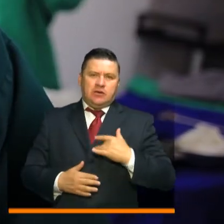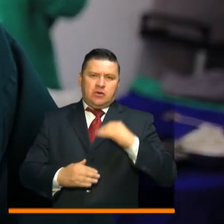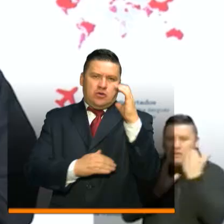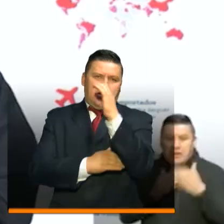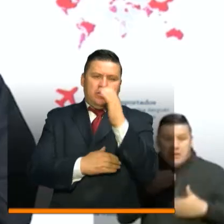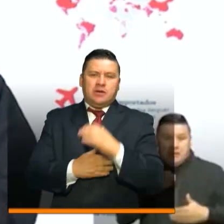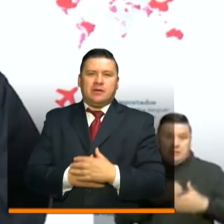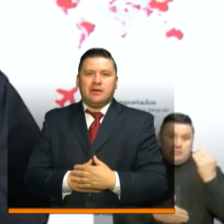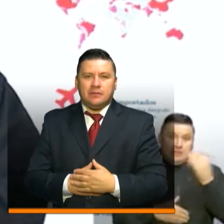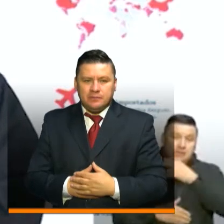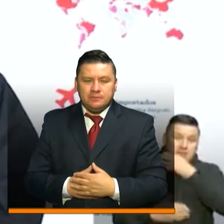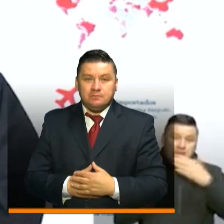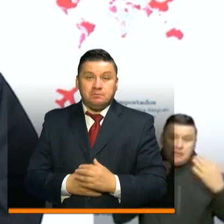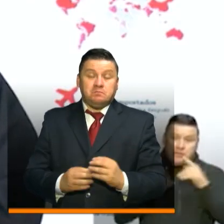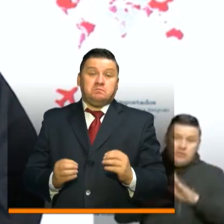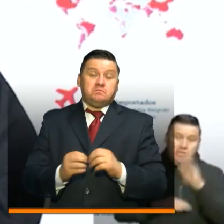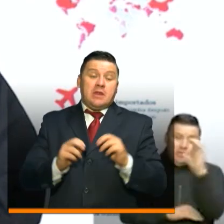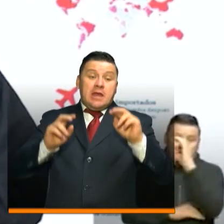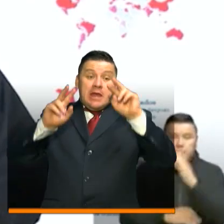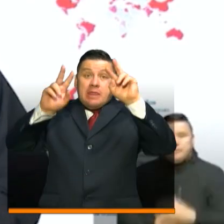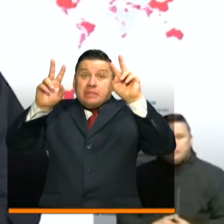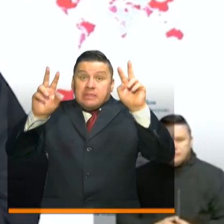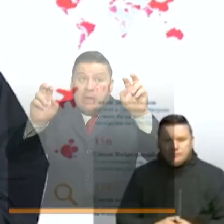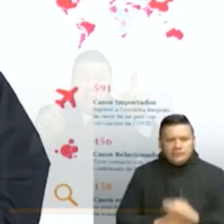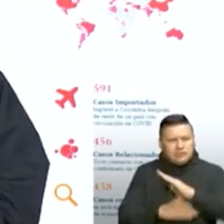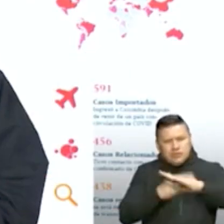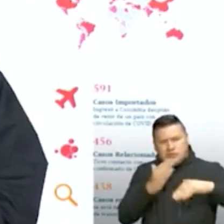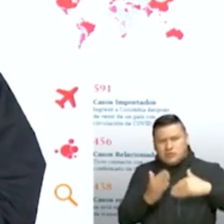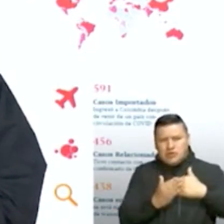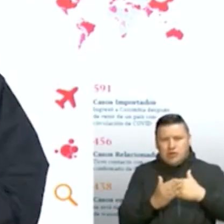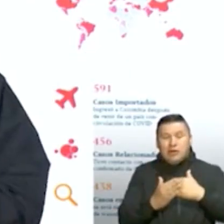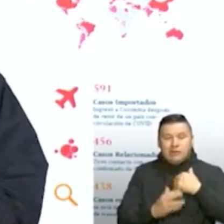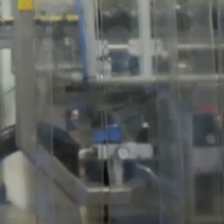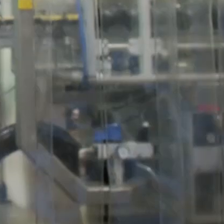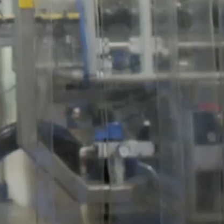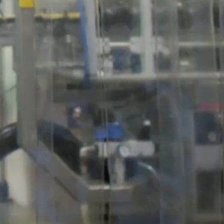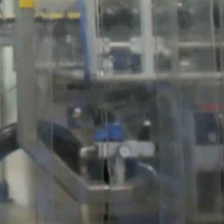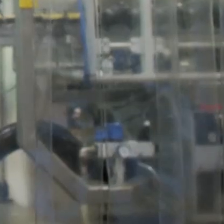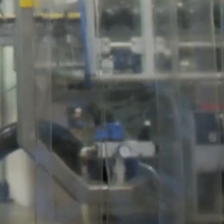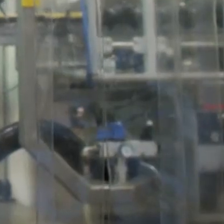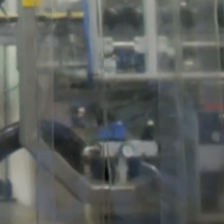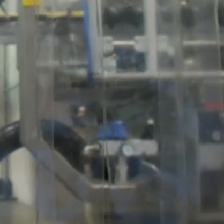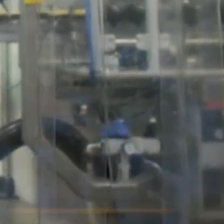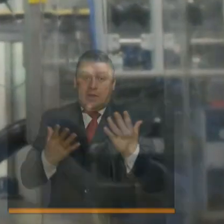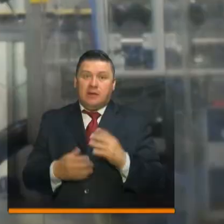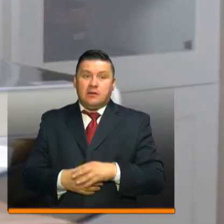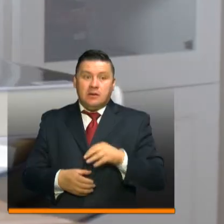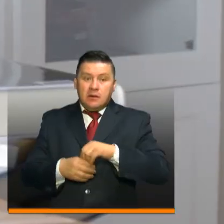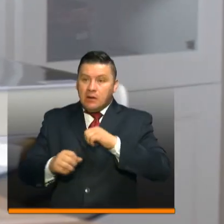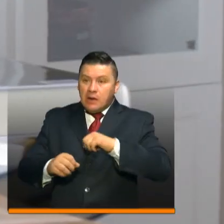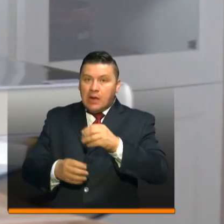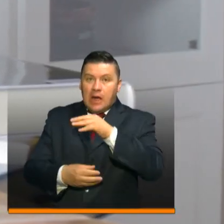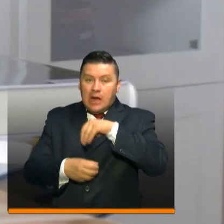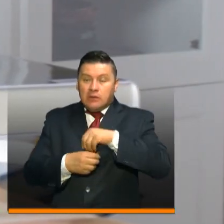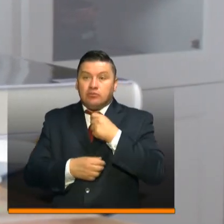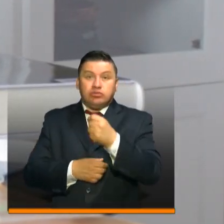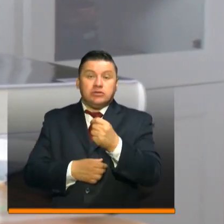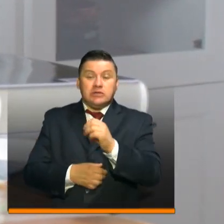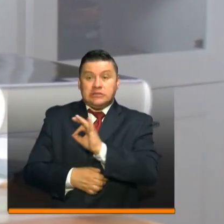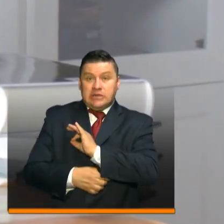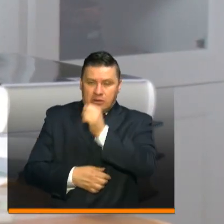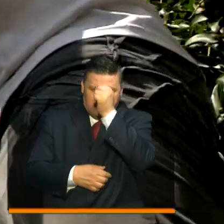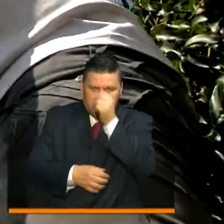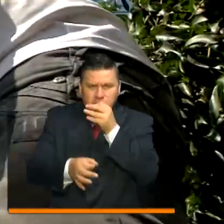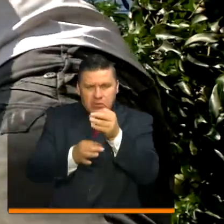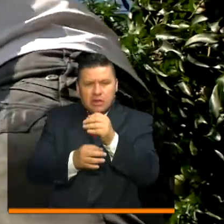todos. Otro de los grandes temas abordado con el presidente por los colombianos a través del Facebook Live Prevención y Acción, realizado durante el fin de